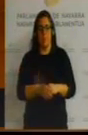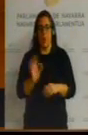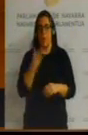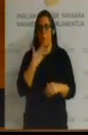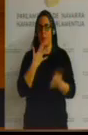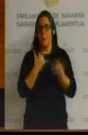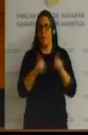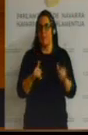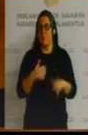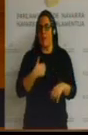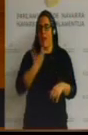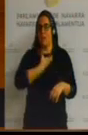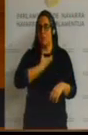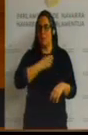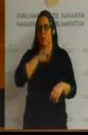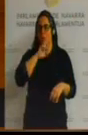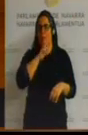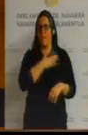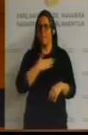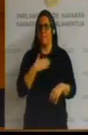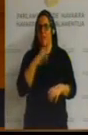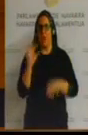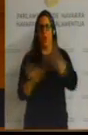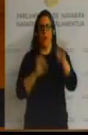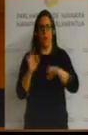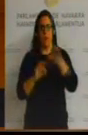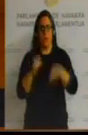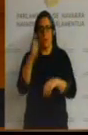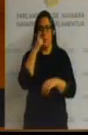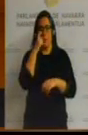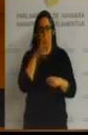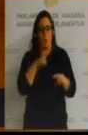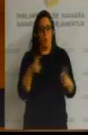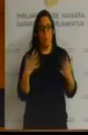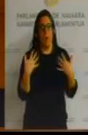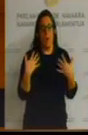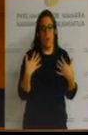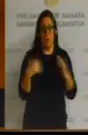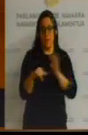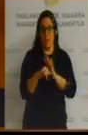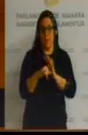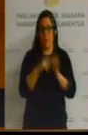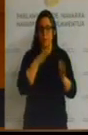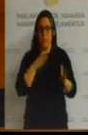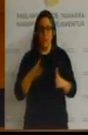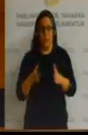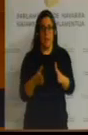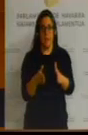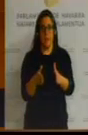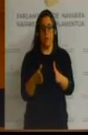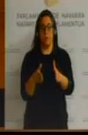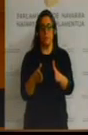Ayuntamiento de Tudela tiene intención de organizar a principios de junio, al aire libre y a orillas del río Ebro, con un